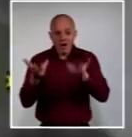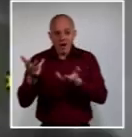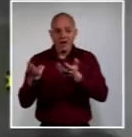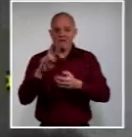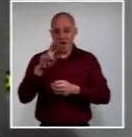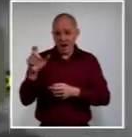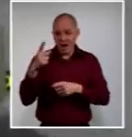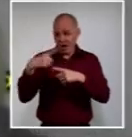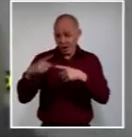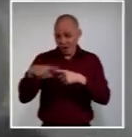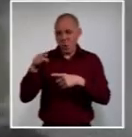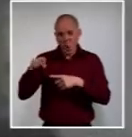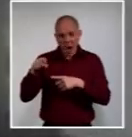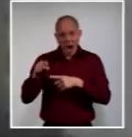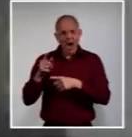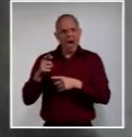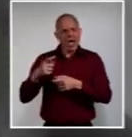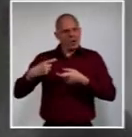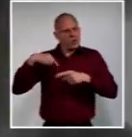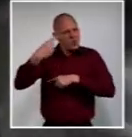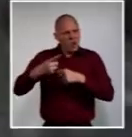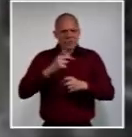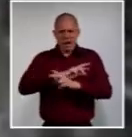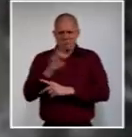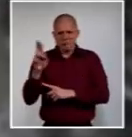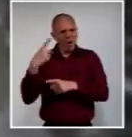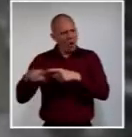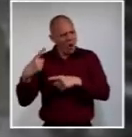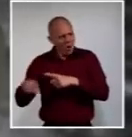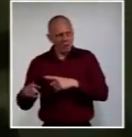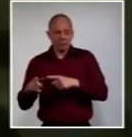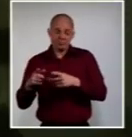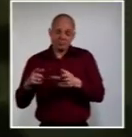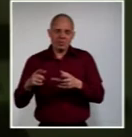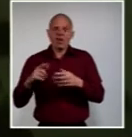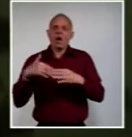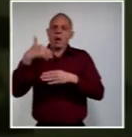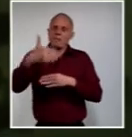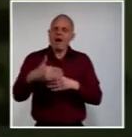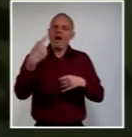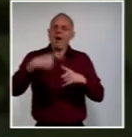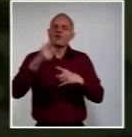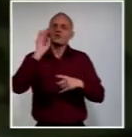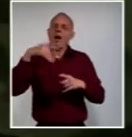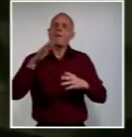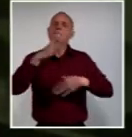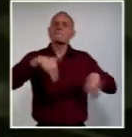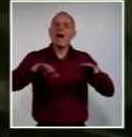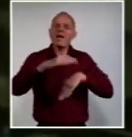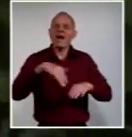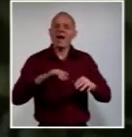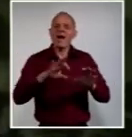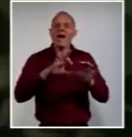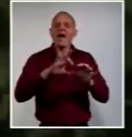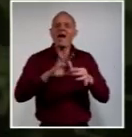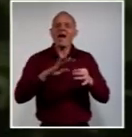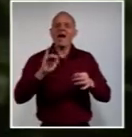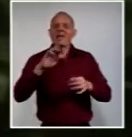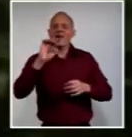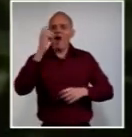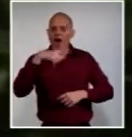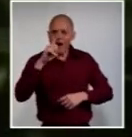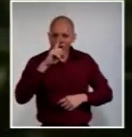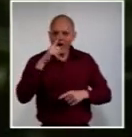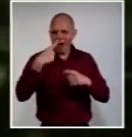derrotada invasión de Playa Girón, los más de 640 intentos de magnicidio contra Fidel Castro,